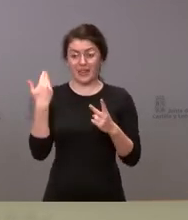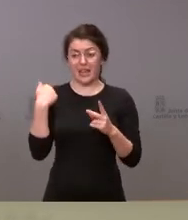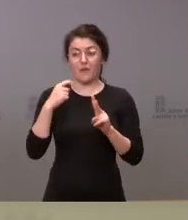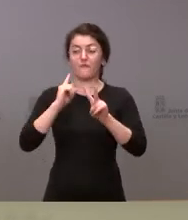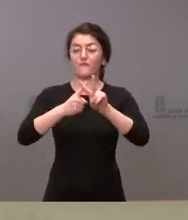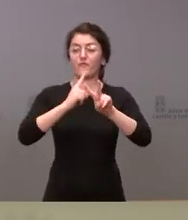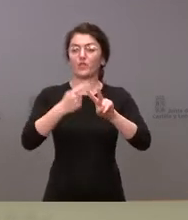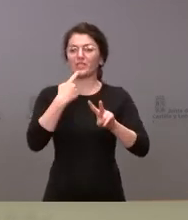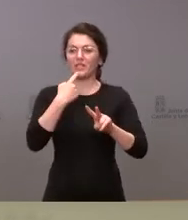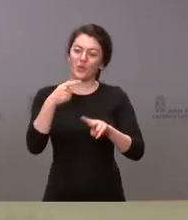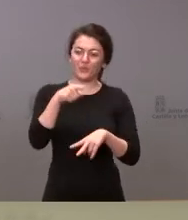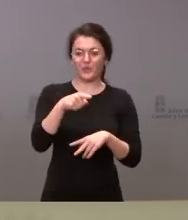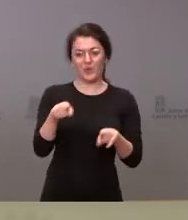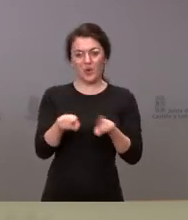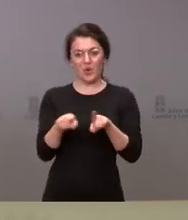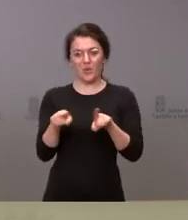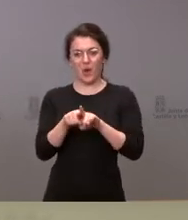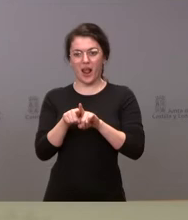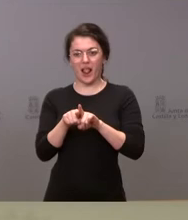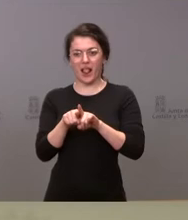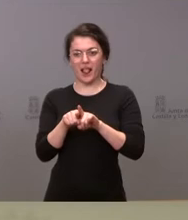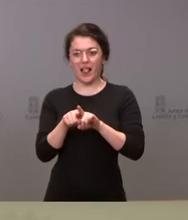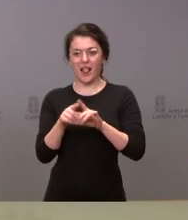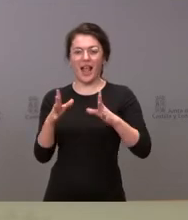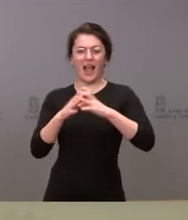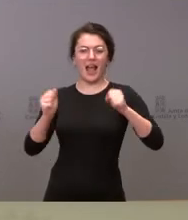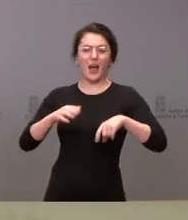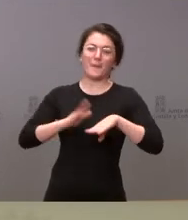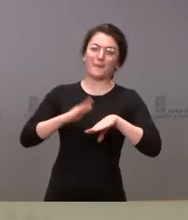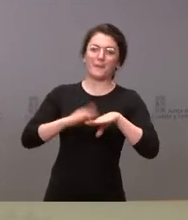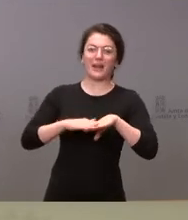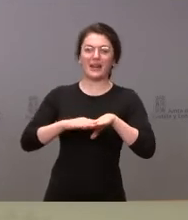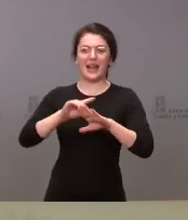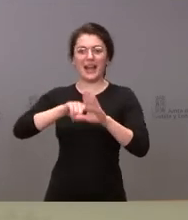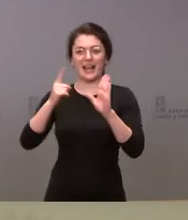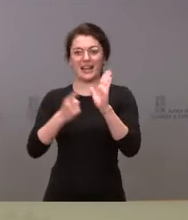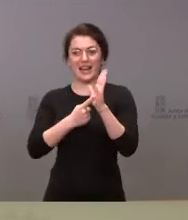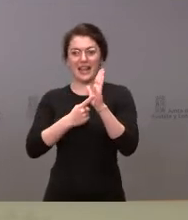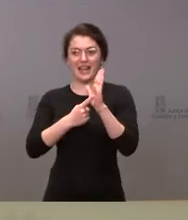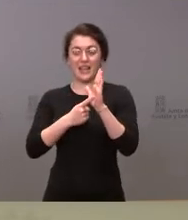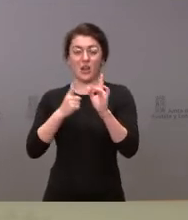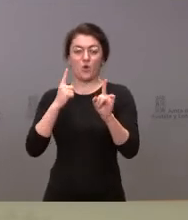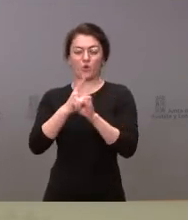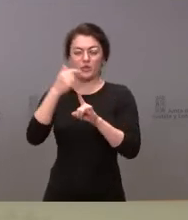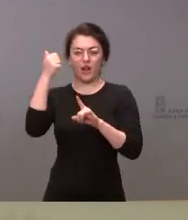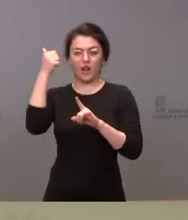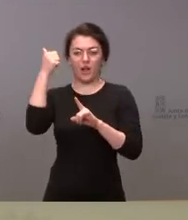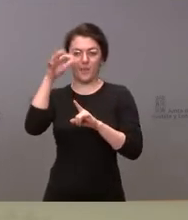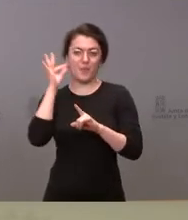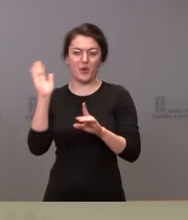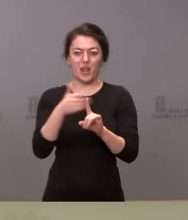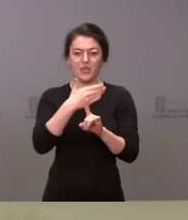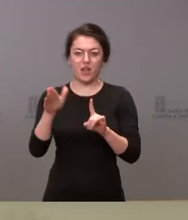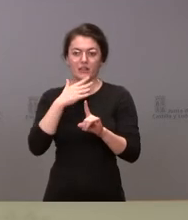complicidad por su parte para la derogación de la ley de lucha contra la violencia de género y el decreto de memoria histórica. No sé si nos puede aclarar e